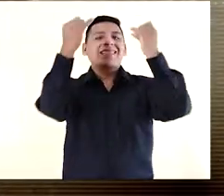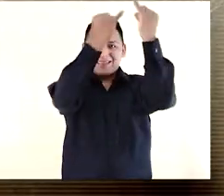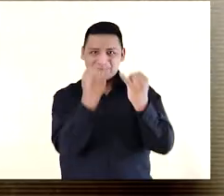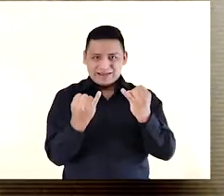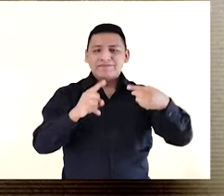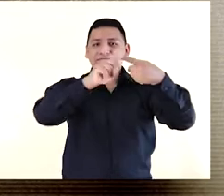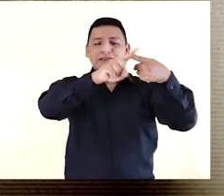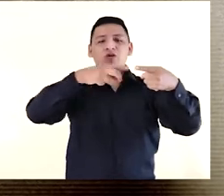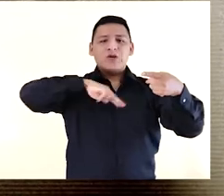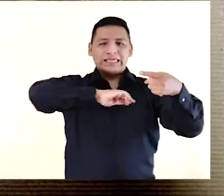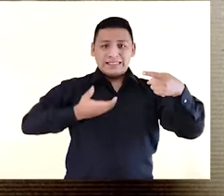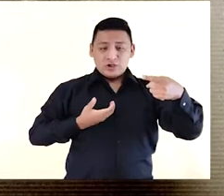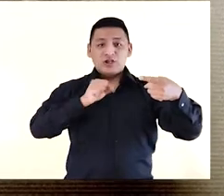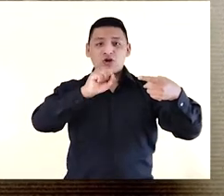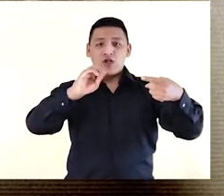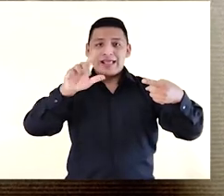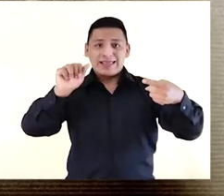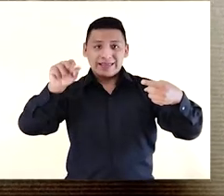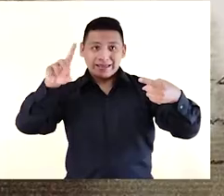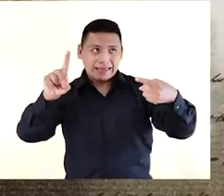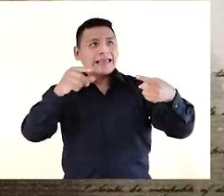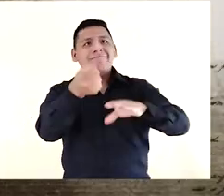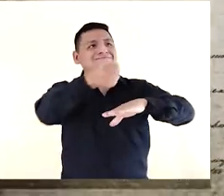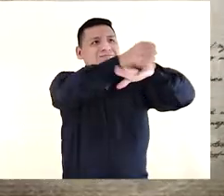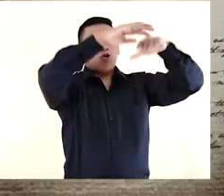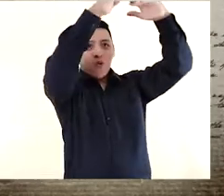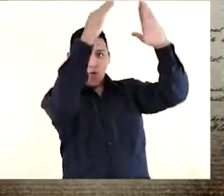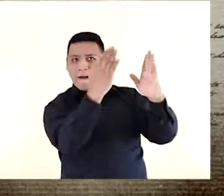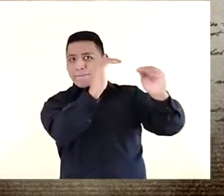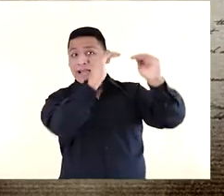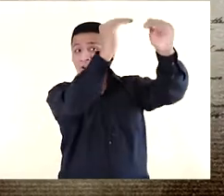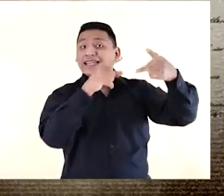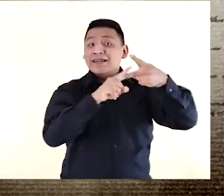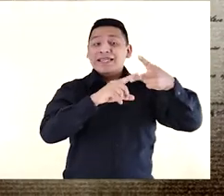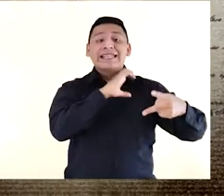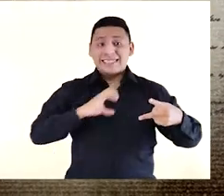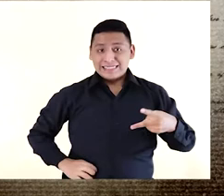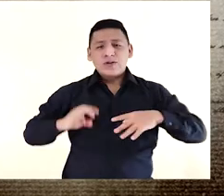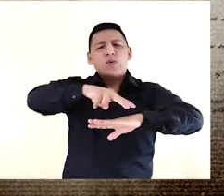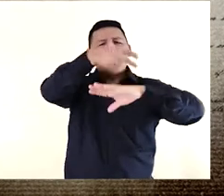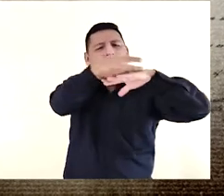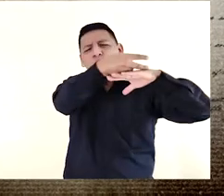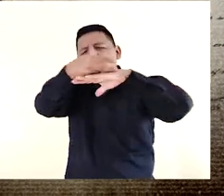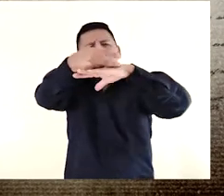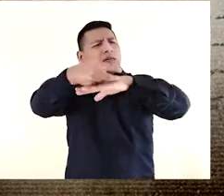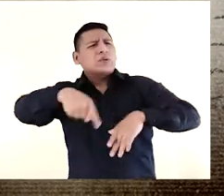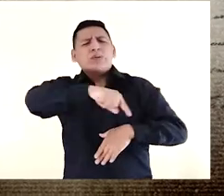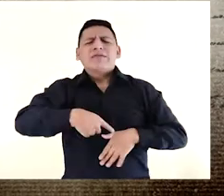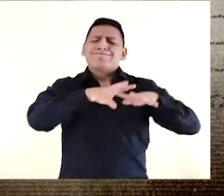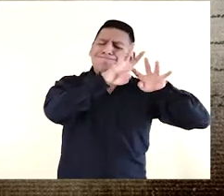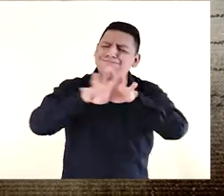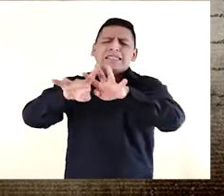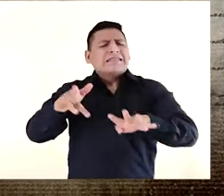dos importantes imágenes. Nuestra Señora de la Soledad, que se encuentra en el retablo mayor, y la del Cristo del Descendimiento en una de las